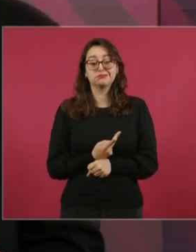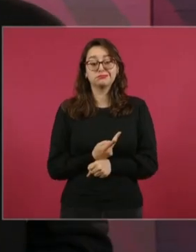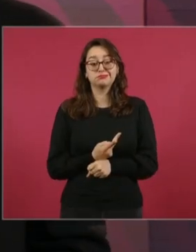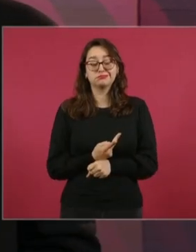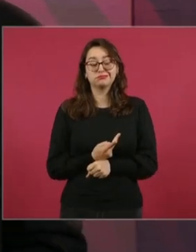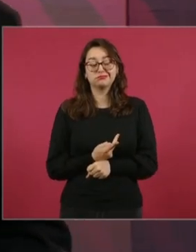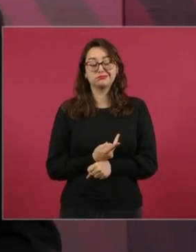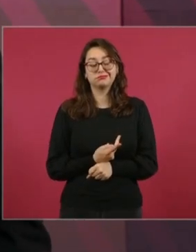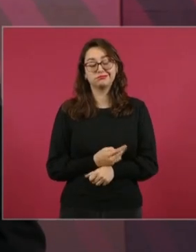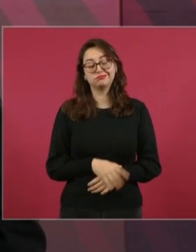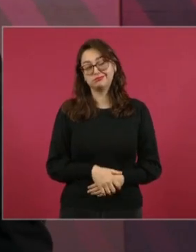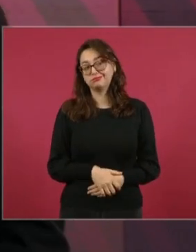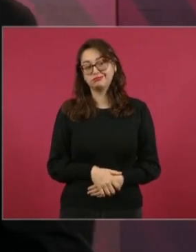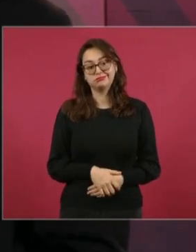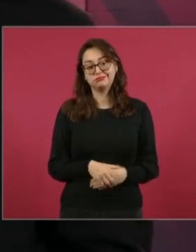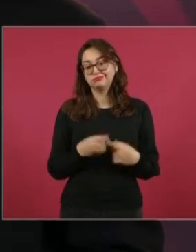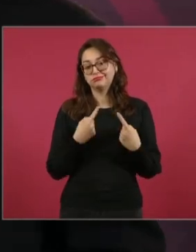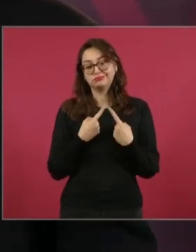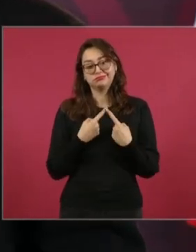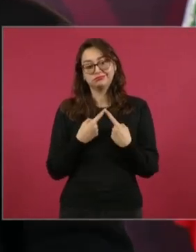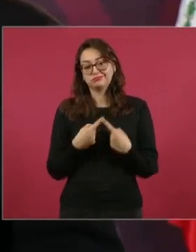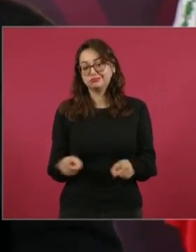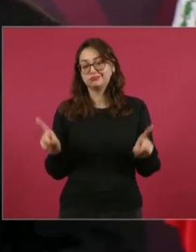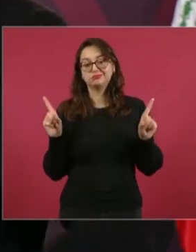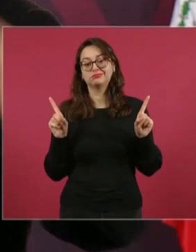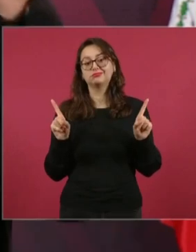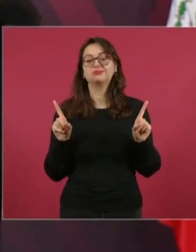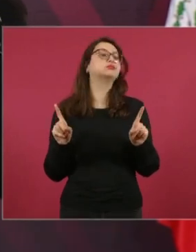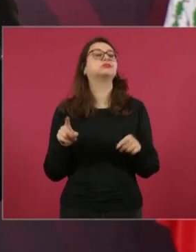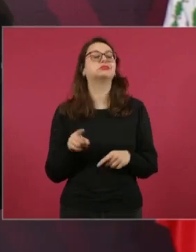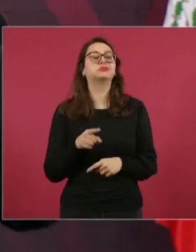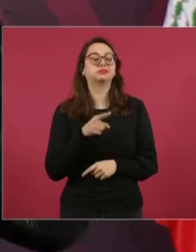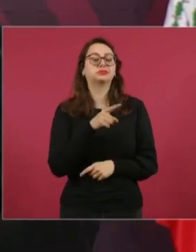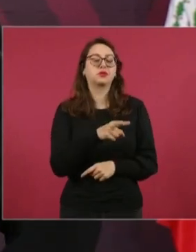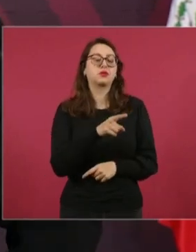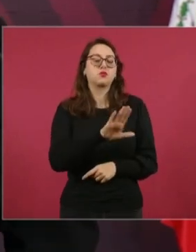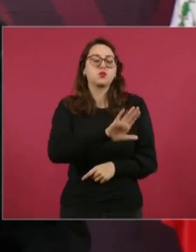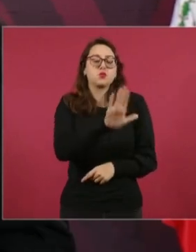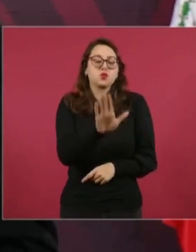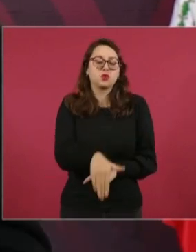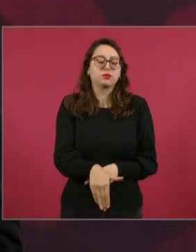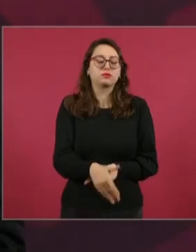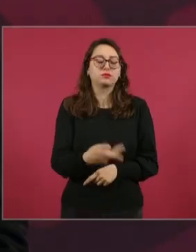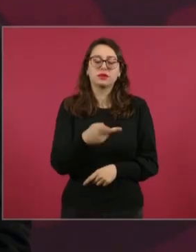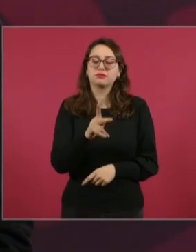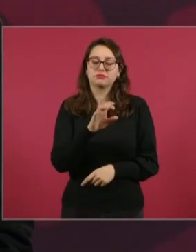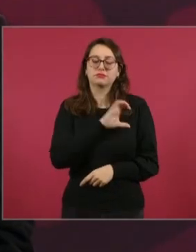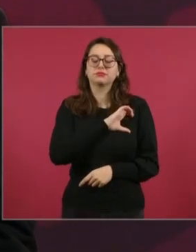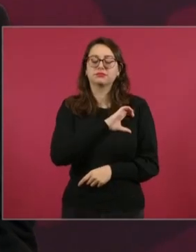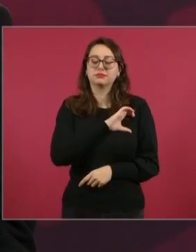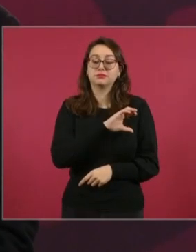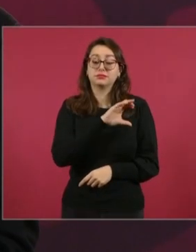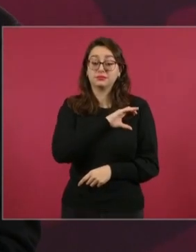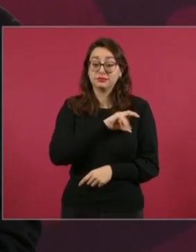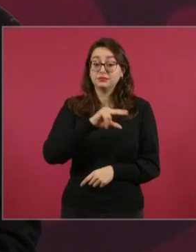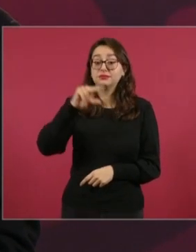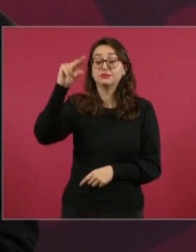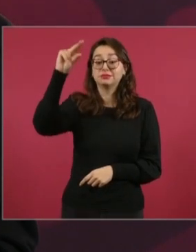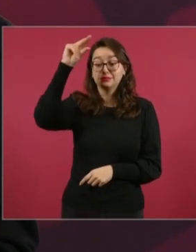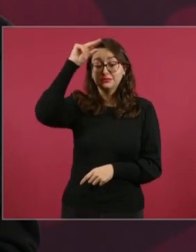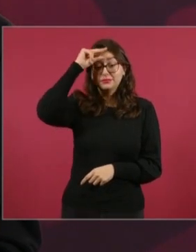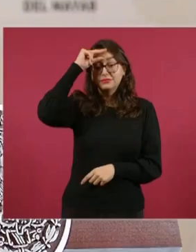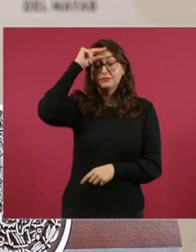eso lo quiero mucho, bueno, ya falleció, siempre lo quise. Pero